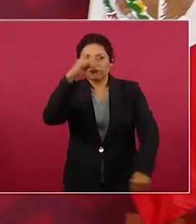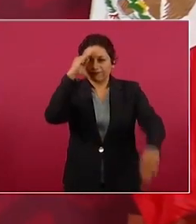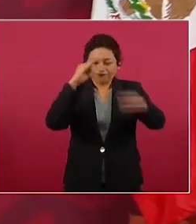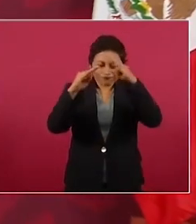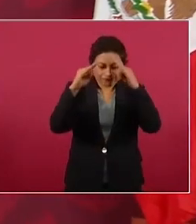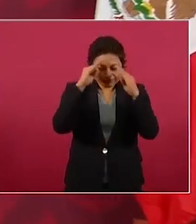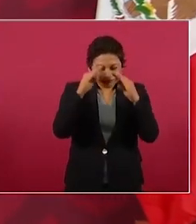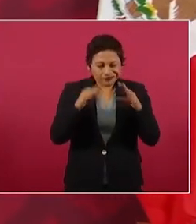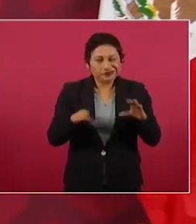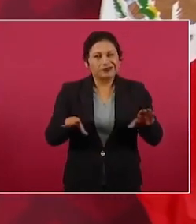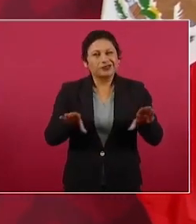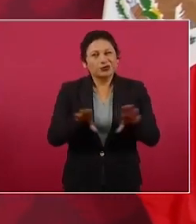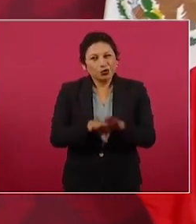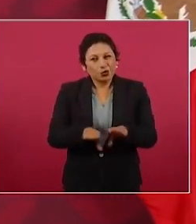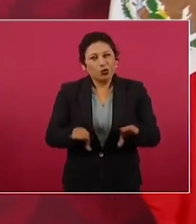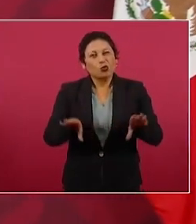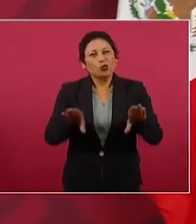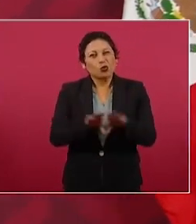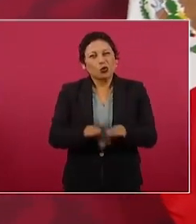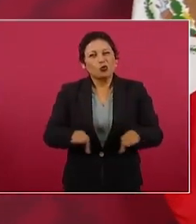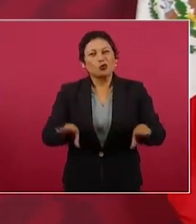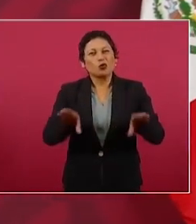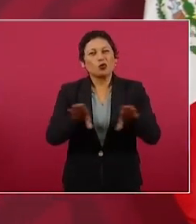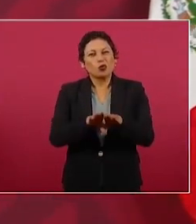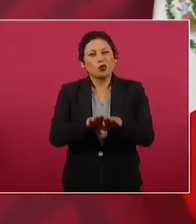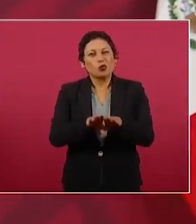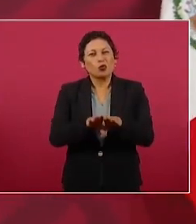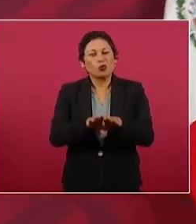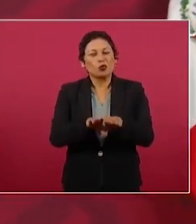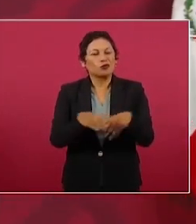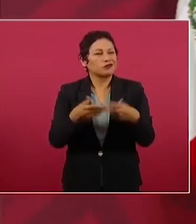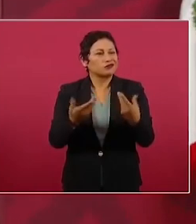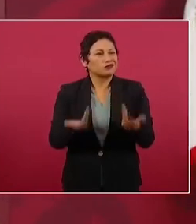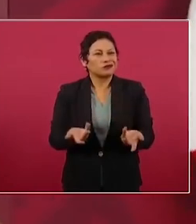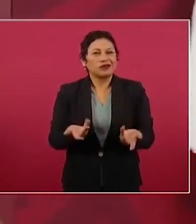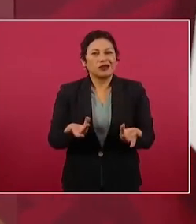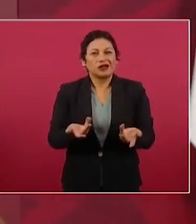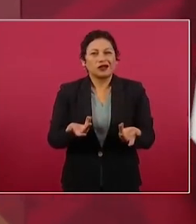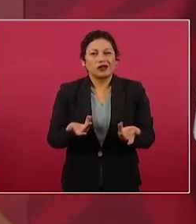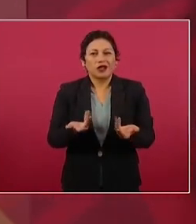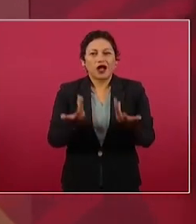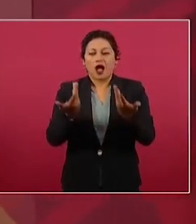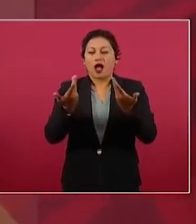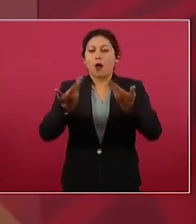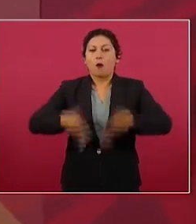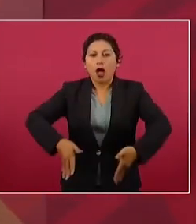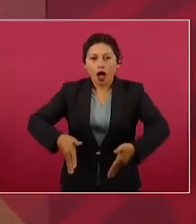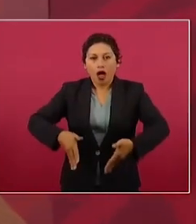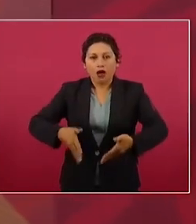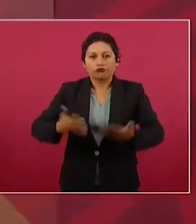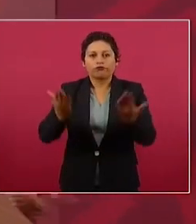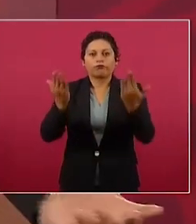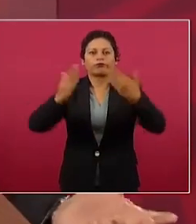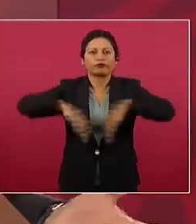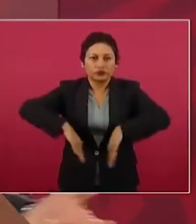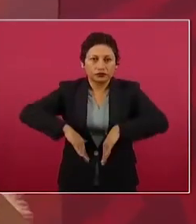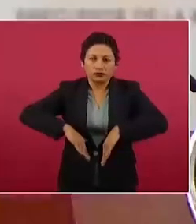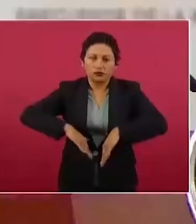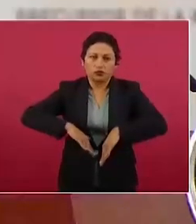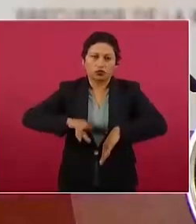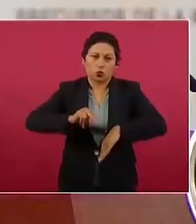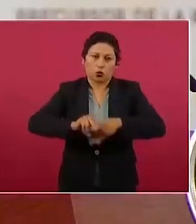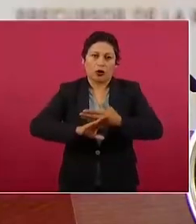evitamos que se derrumbe y que haya